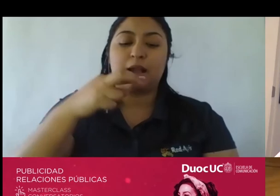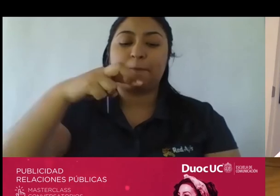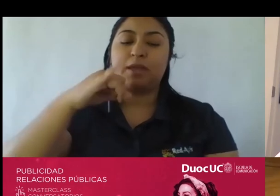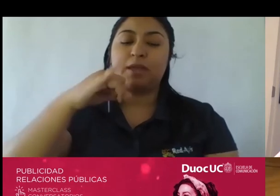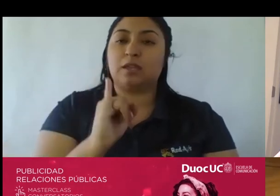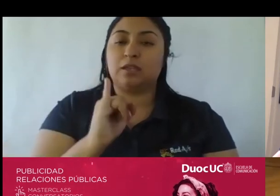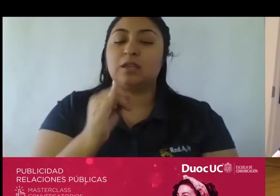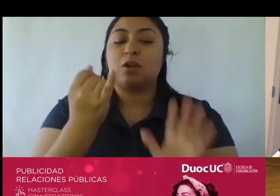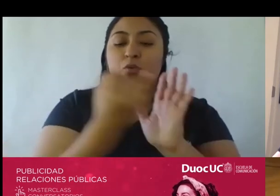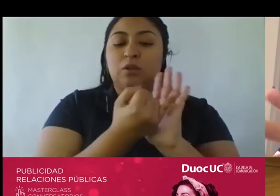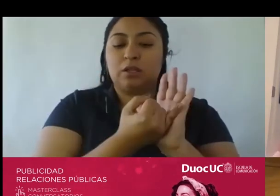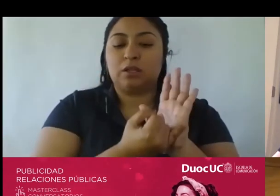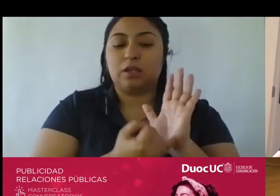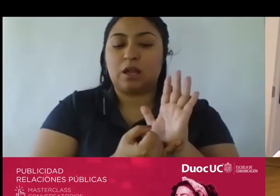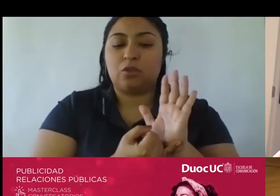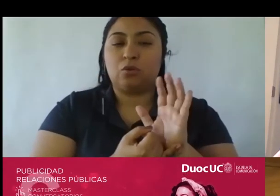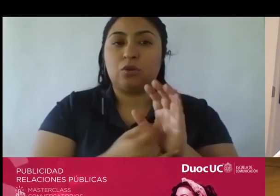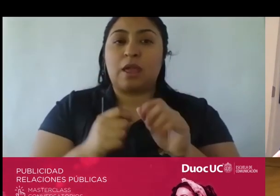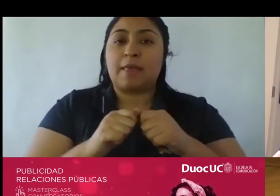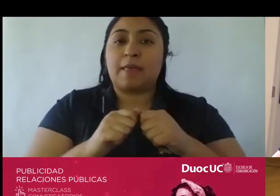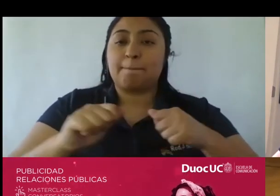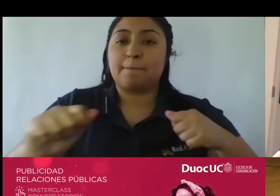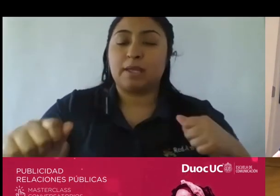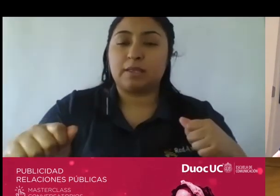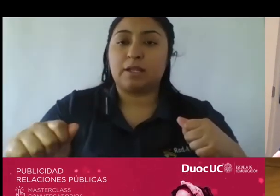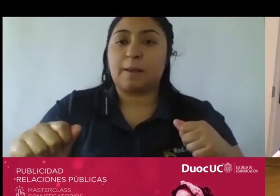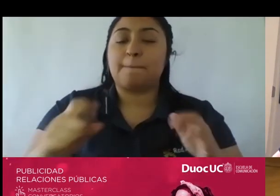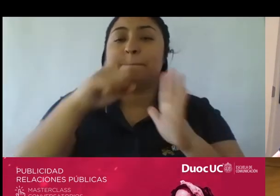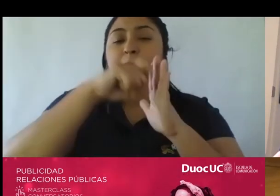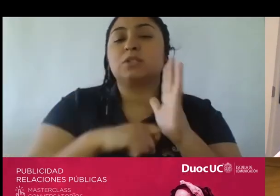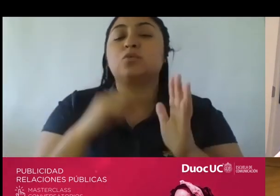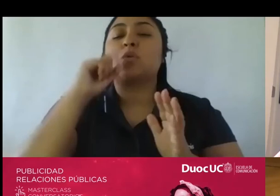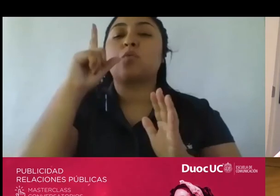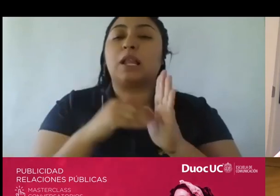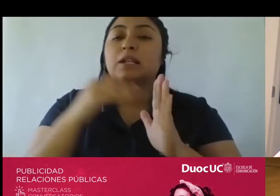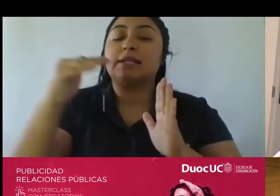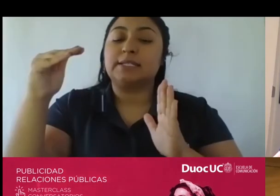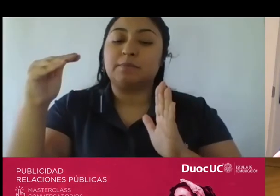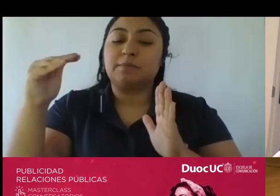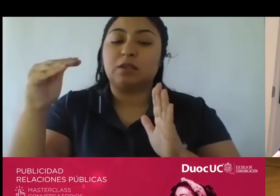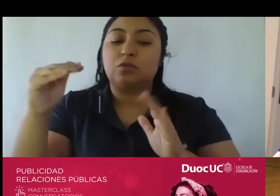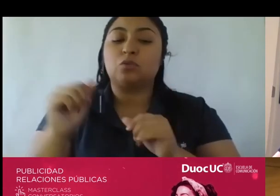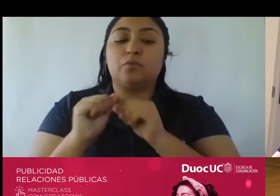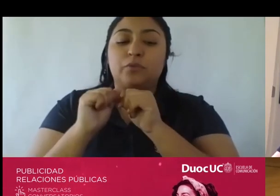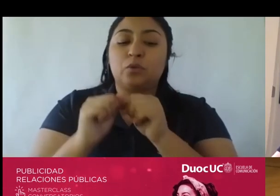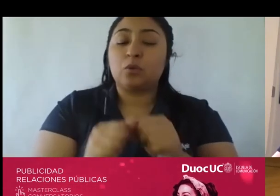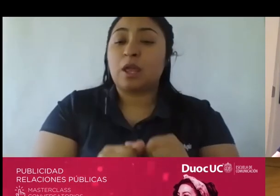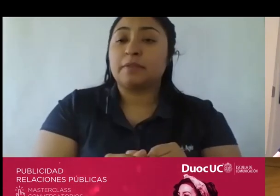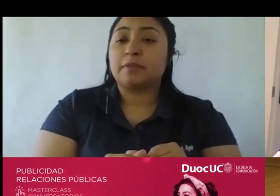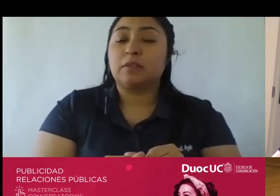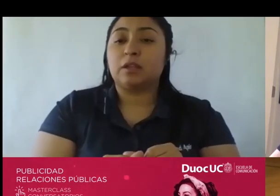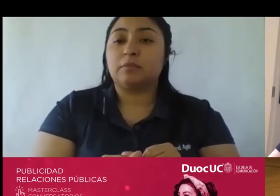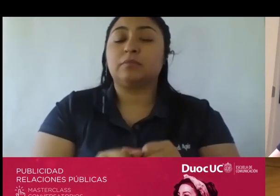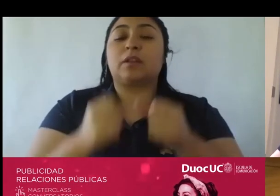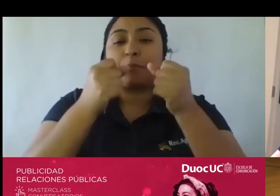indicador de métricas mensuales que indiquen cuál ha sido el crecimiento sostenido digamos de mi audiencia para poder cumplir